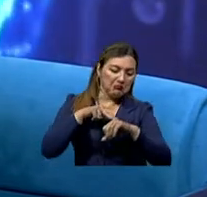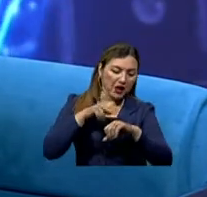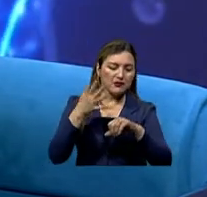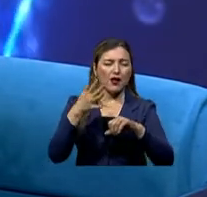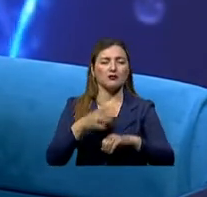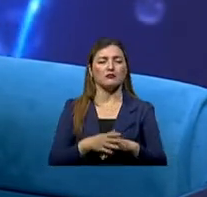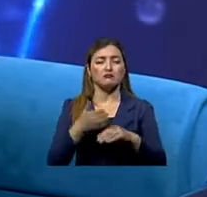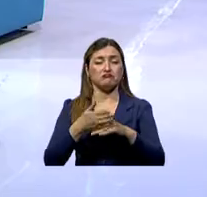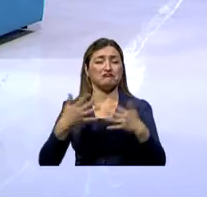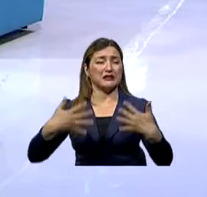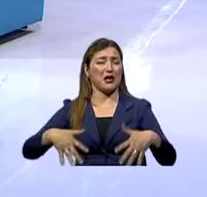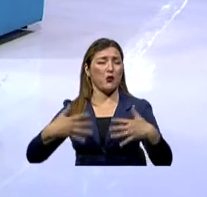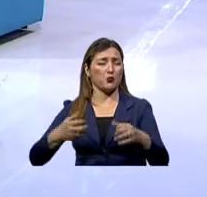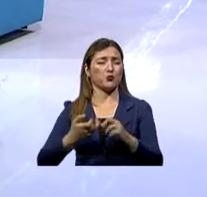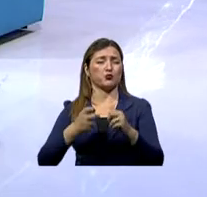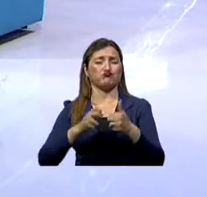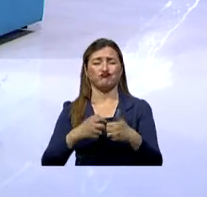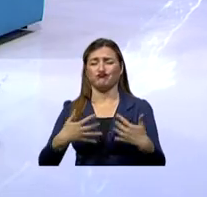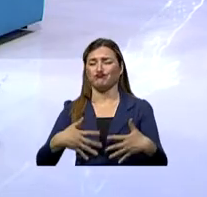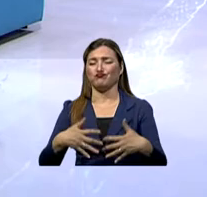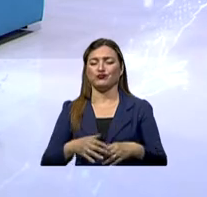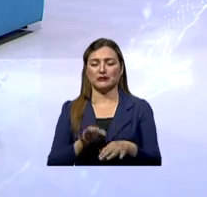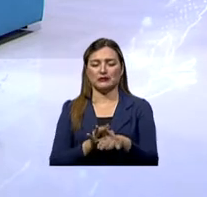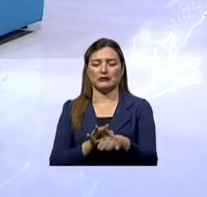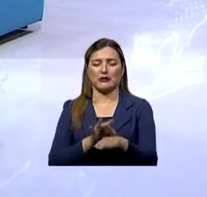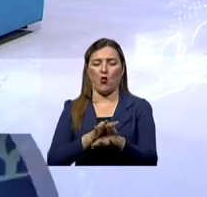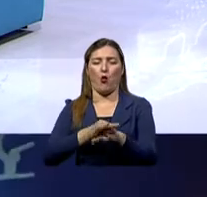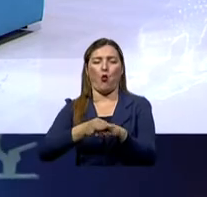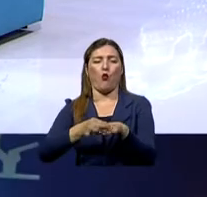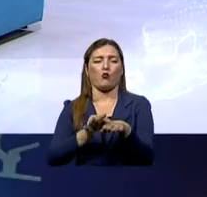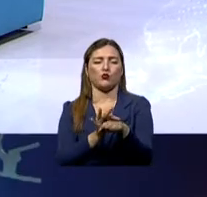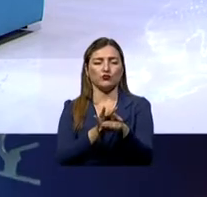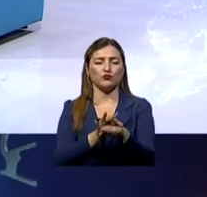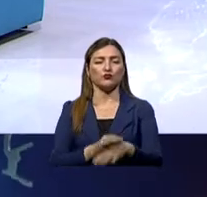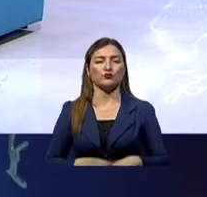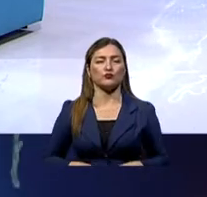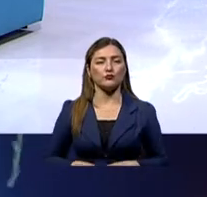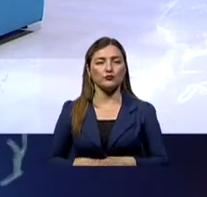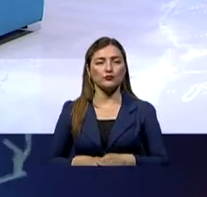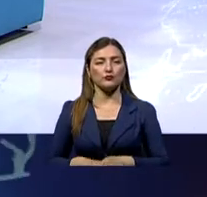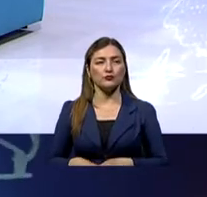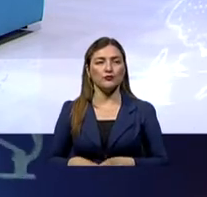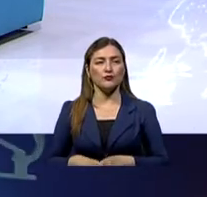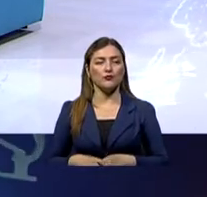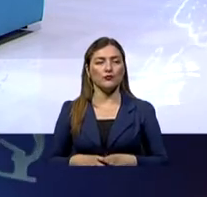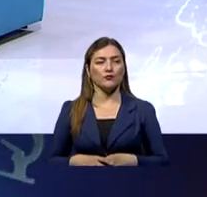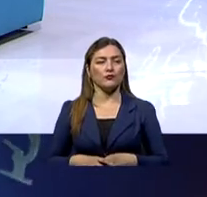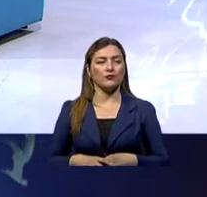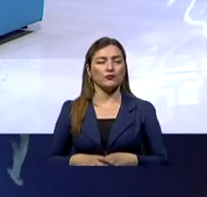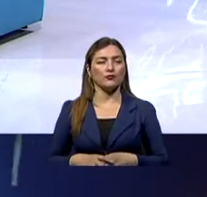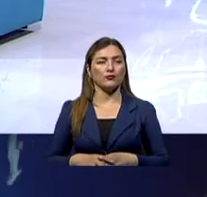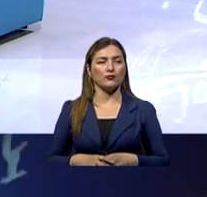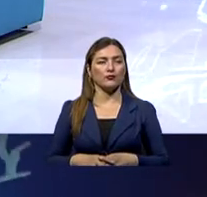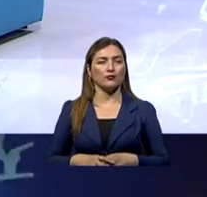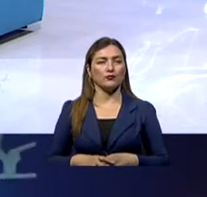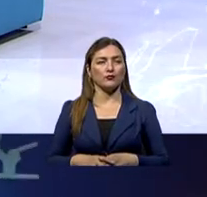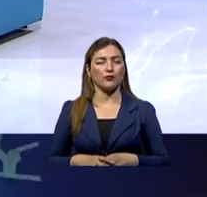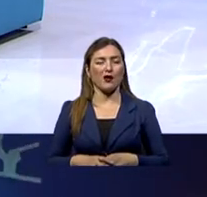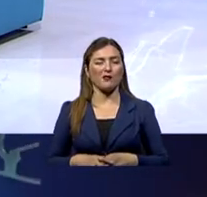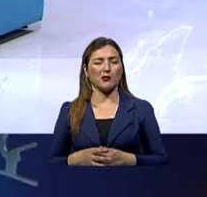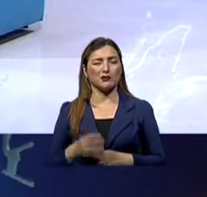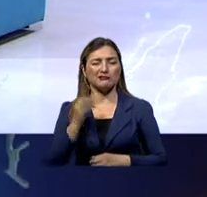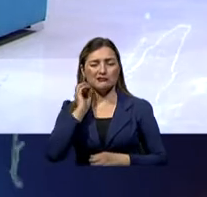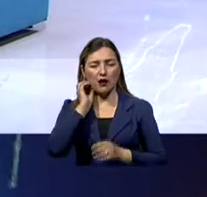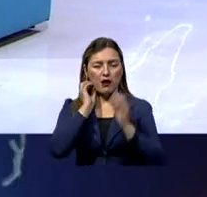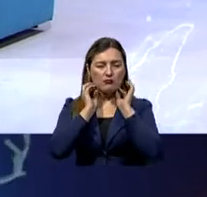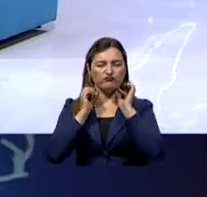termina siendo, en muchos de los casos, metástasis. Comienza a aparecer ya afectaciones en los nódulos linfáticos, comienzan